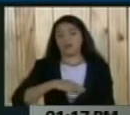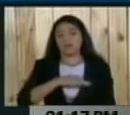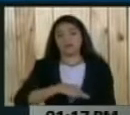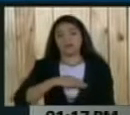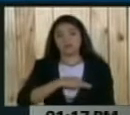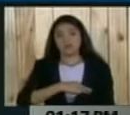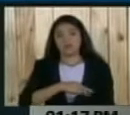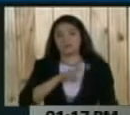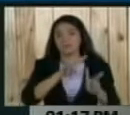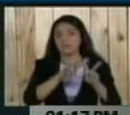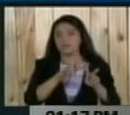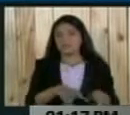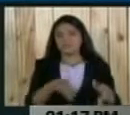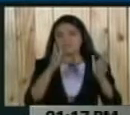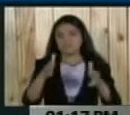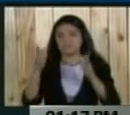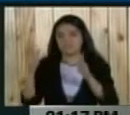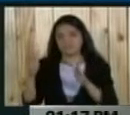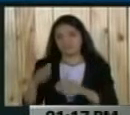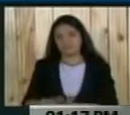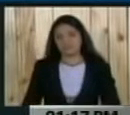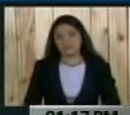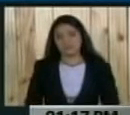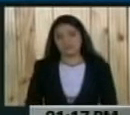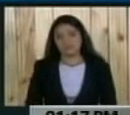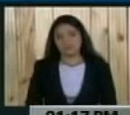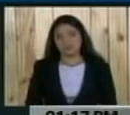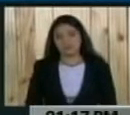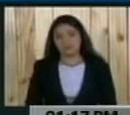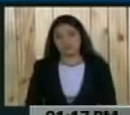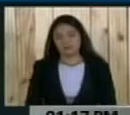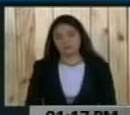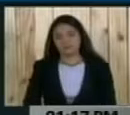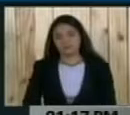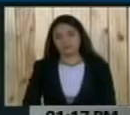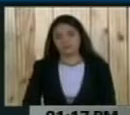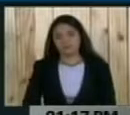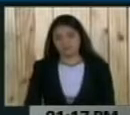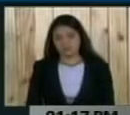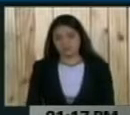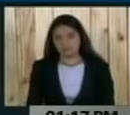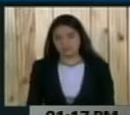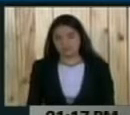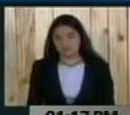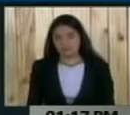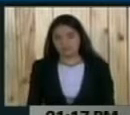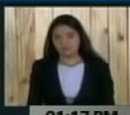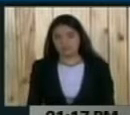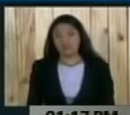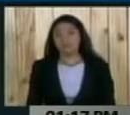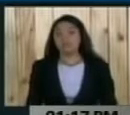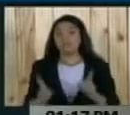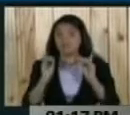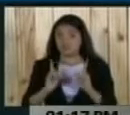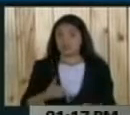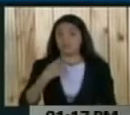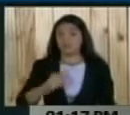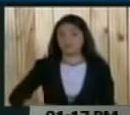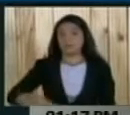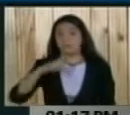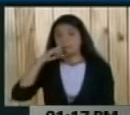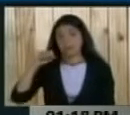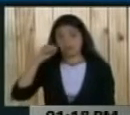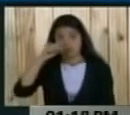urbanismos y en cada uno de los corredores. Estas instrucciones dadas desde Catar por el primer mandatario nacional, también